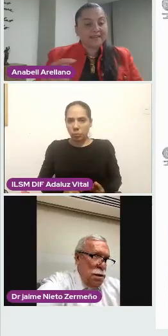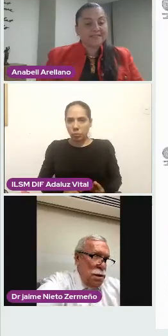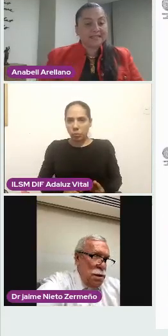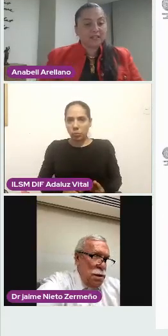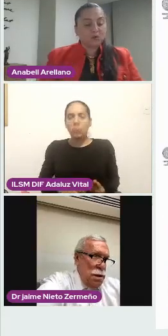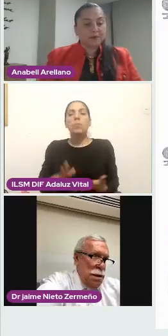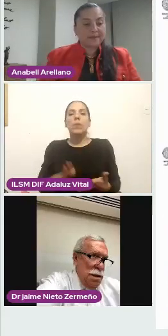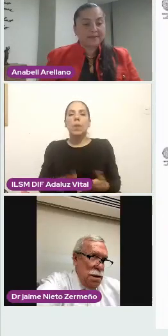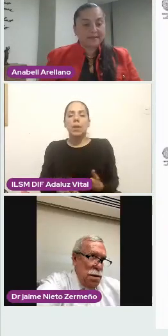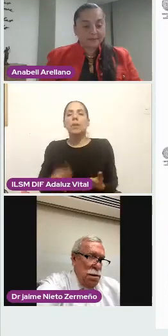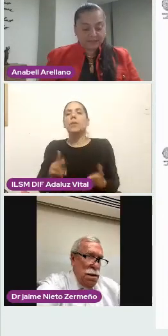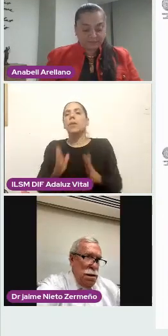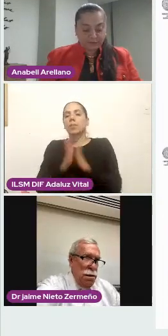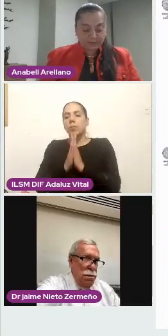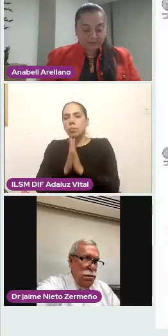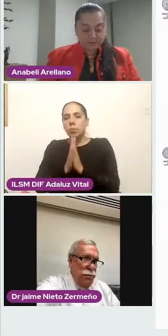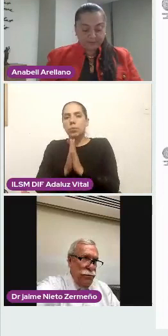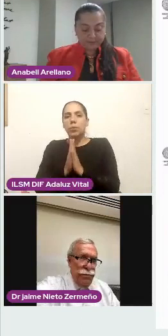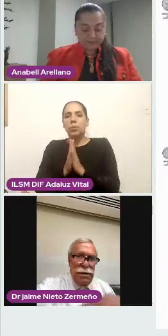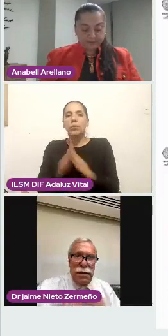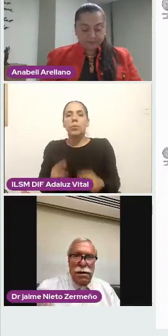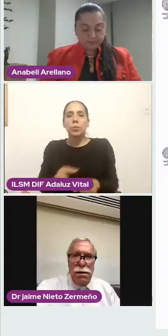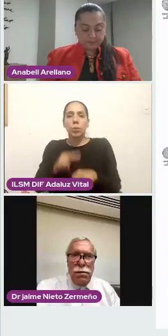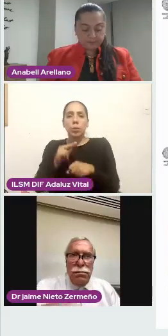entrar y salir nuevamente de la plataforma.